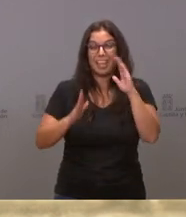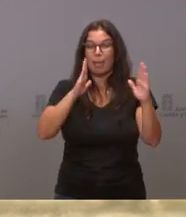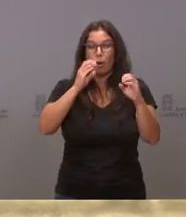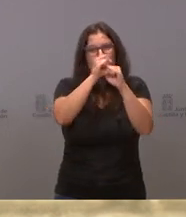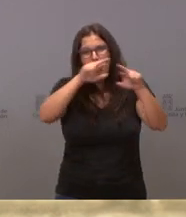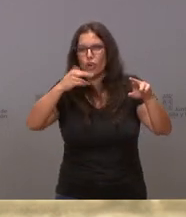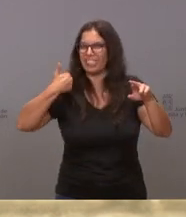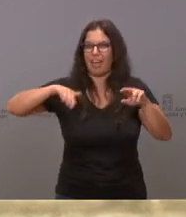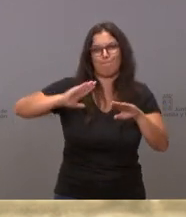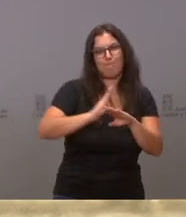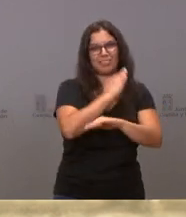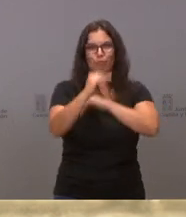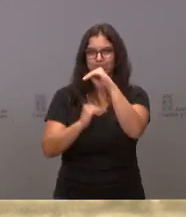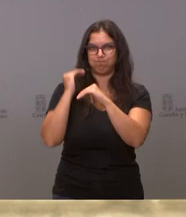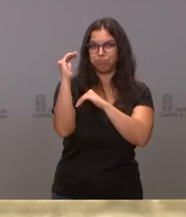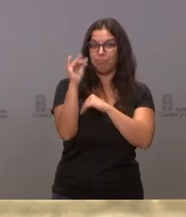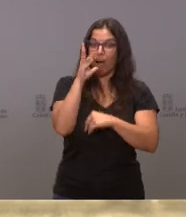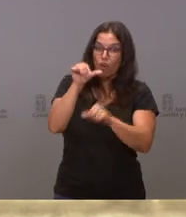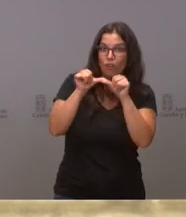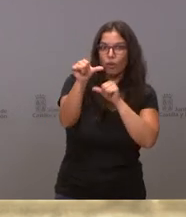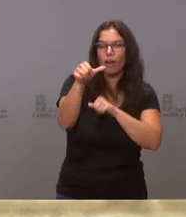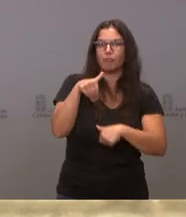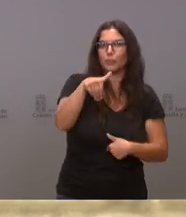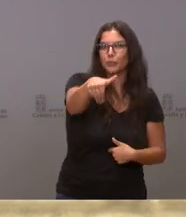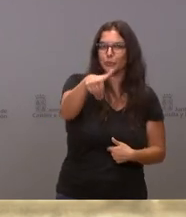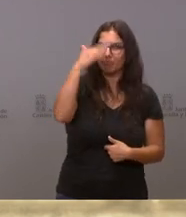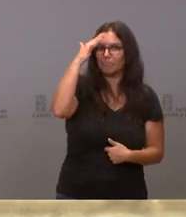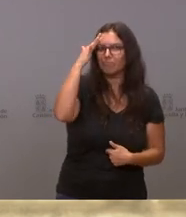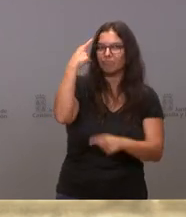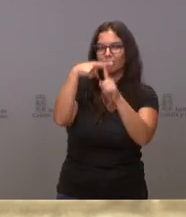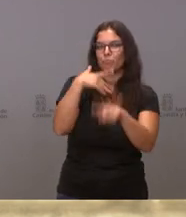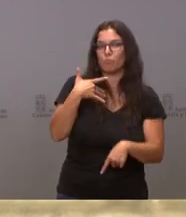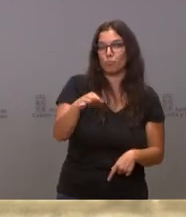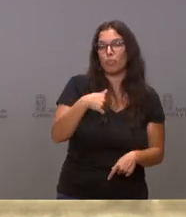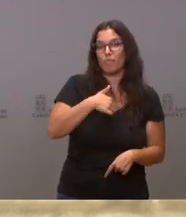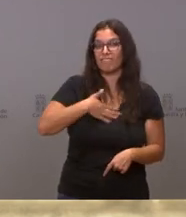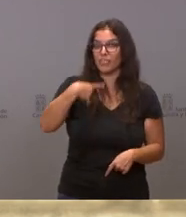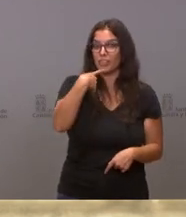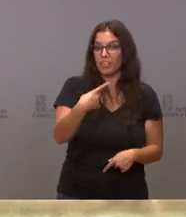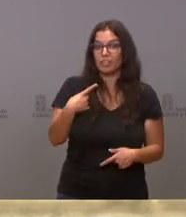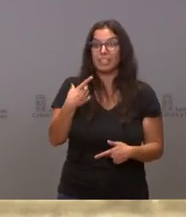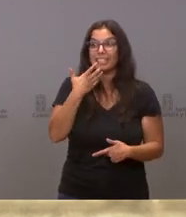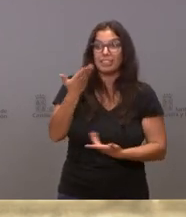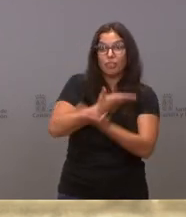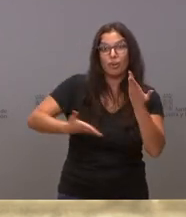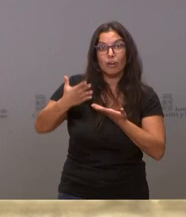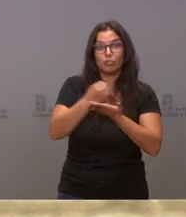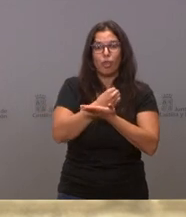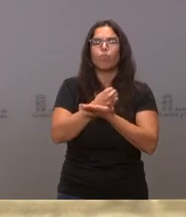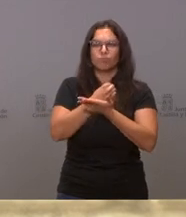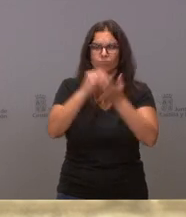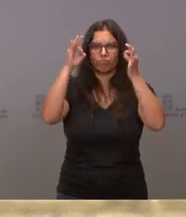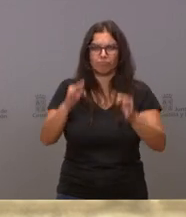y tenemos por delante un futuro prometedor. Yo lo que quiero decir es que entre todos vamos a conseguir